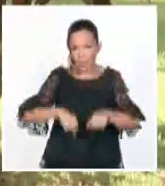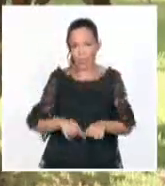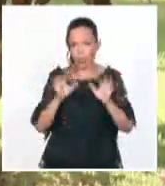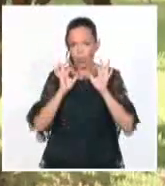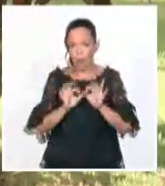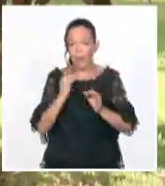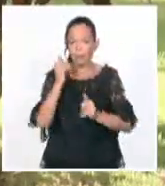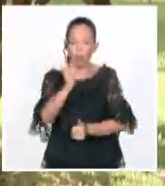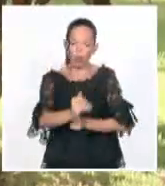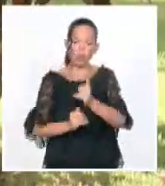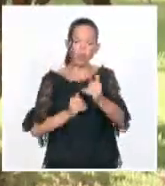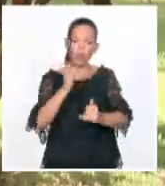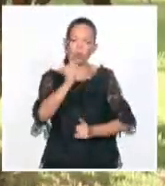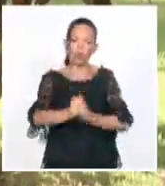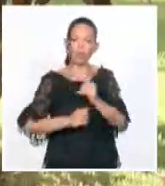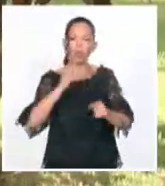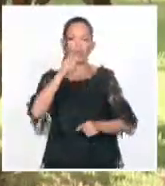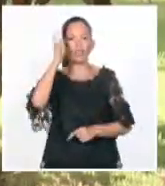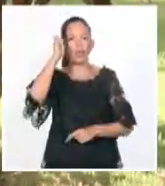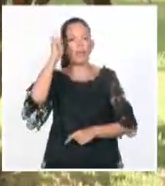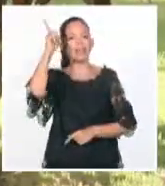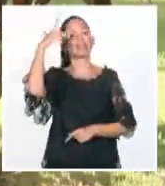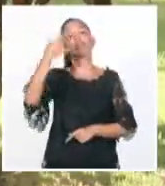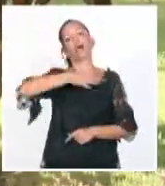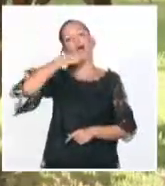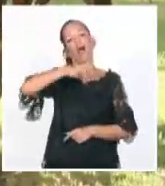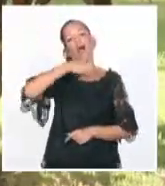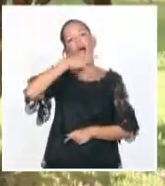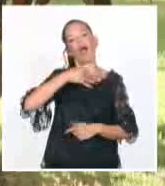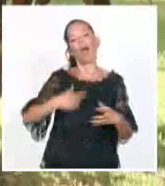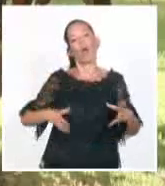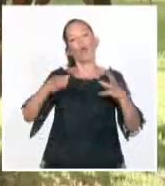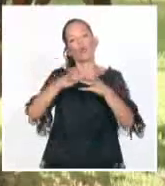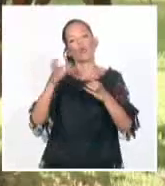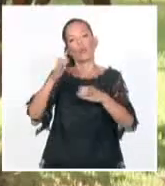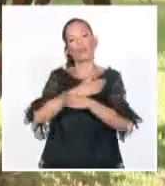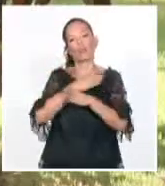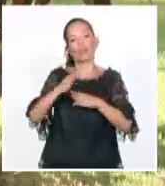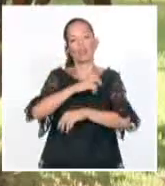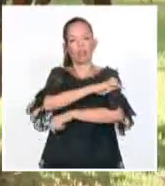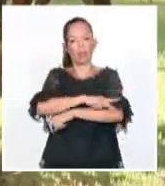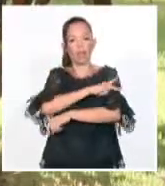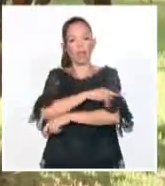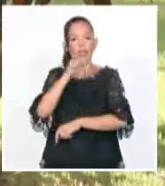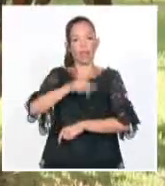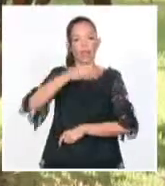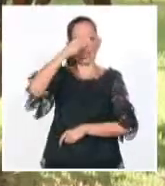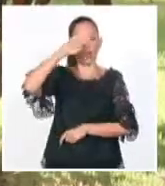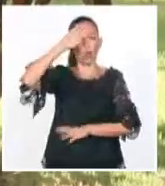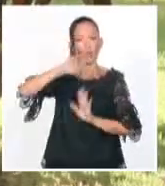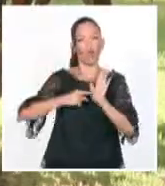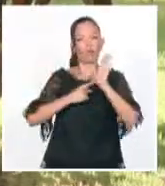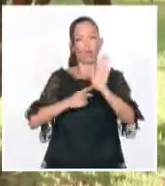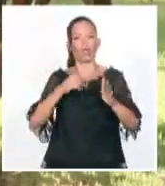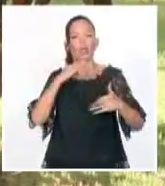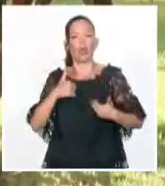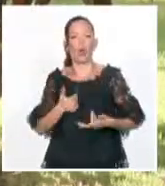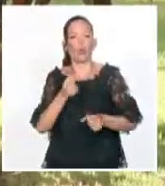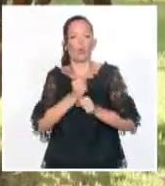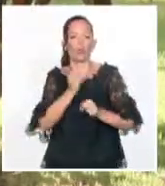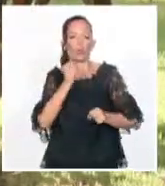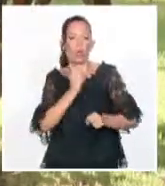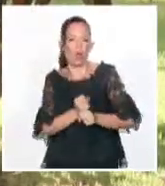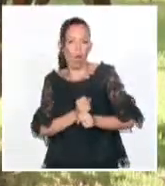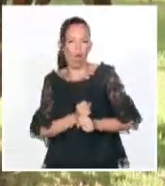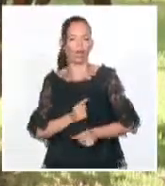experiencia va a ser presentada en un panel donde van a estar otros países donde Cuba va a mostrar cómo responde de manera positiva a los desafíos del